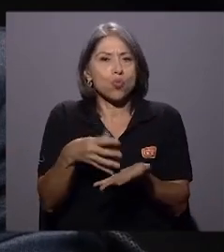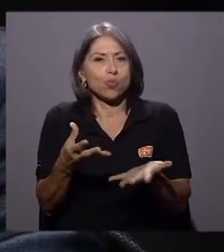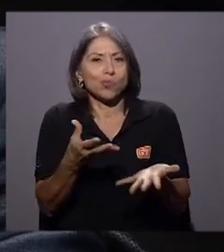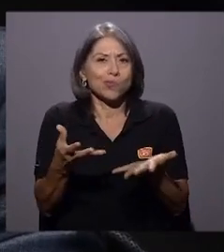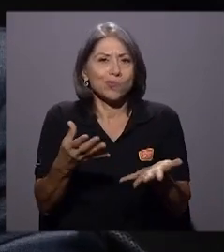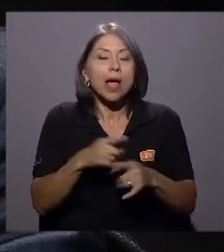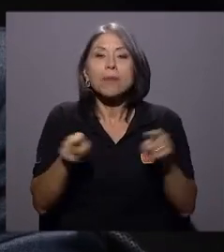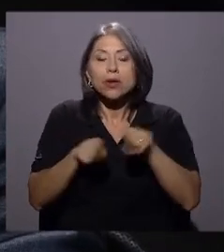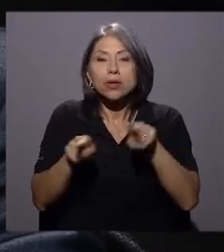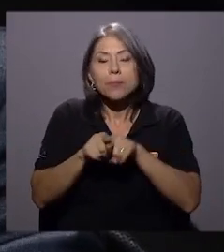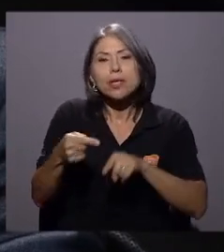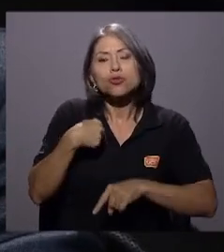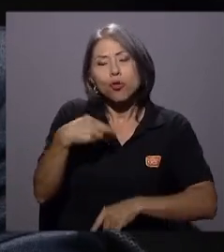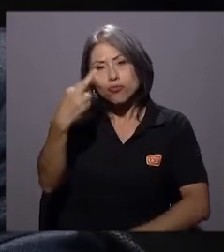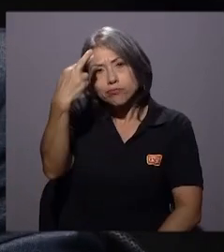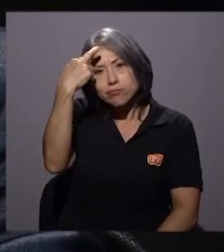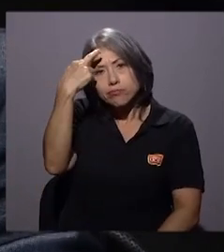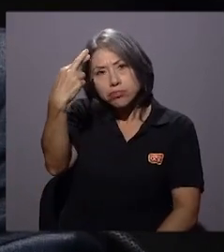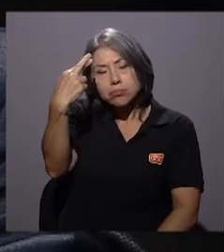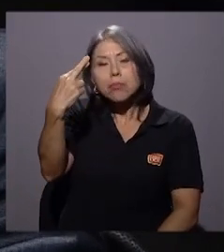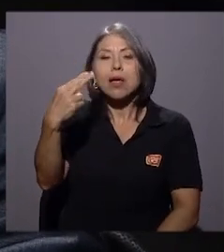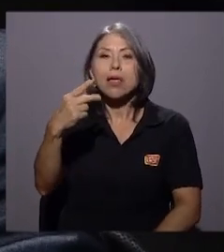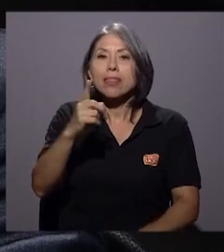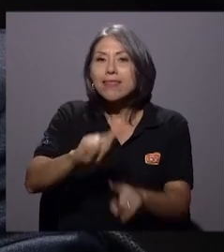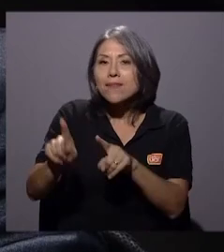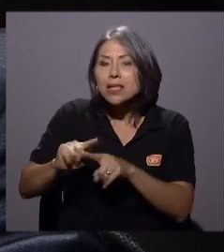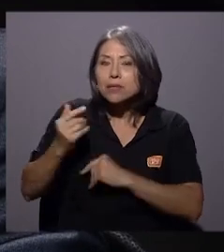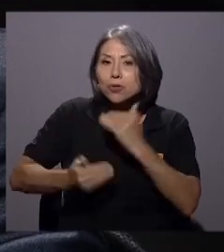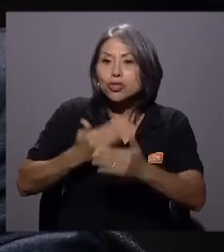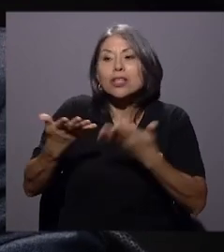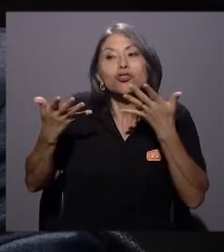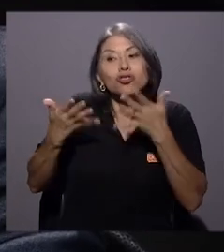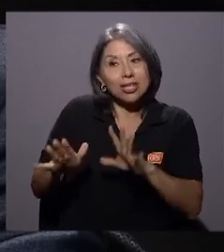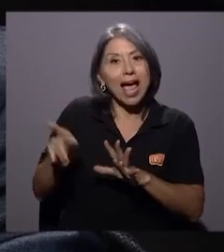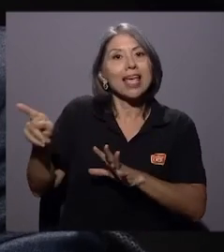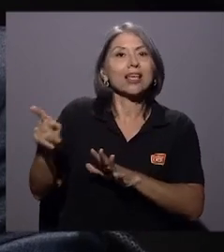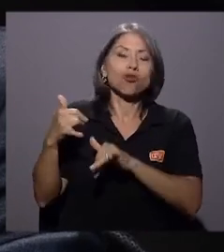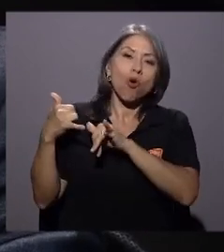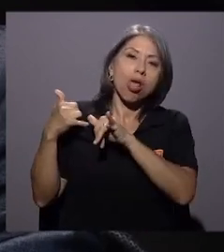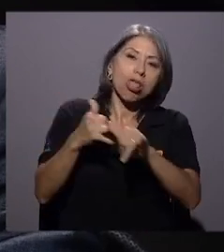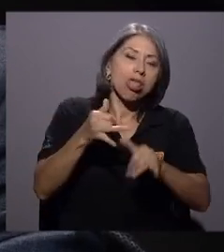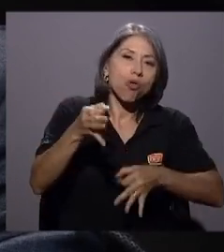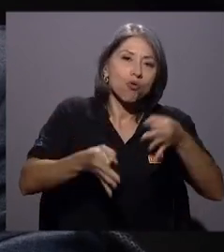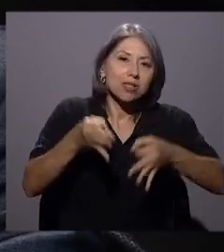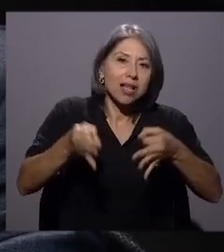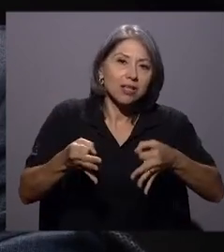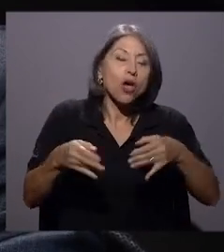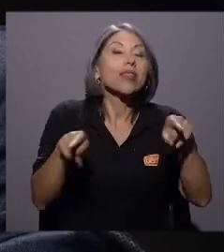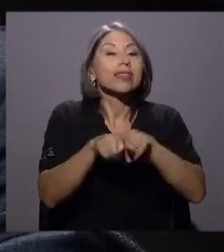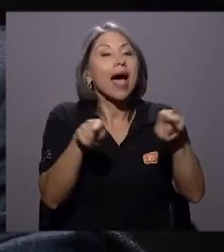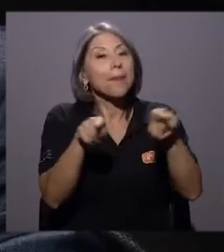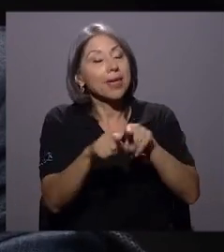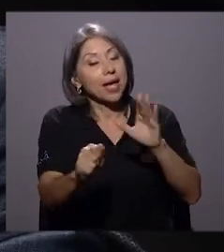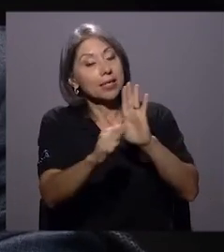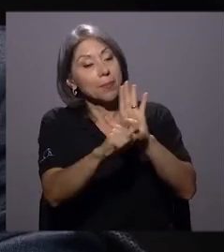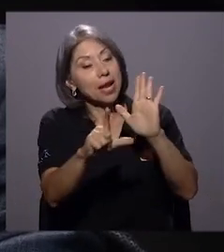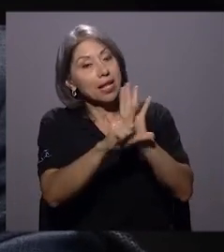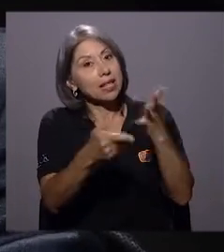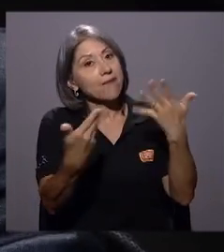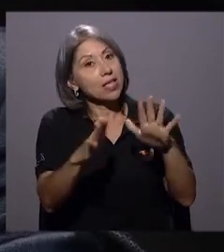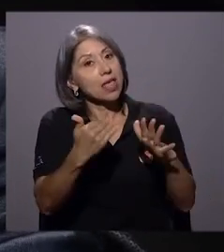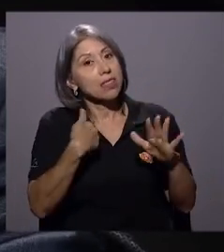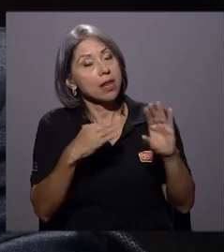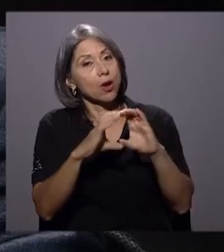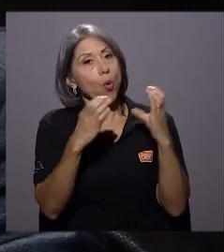también soy muy respetuoso de los debidos procesos. Este es un caso que está judicializado y también se instaló una comisión en la Asamblea Legislativa.